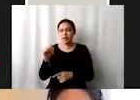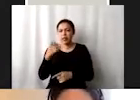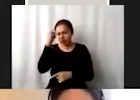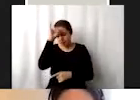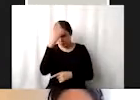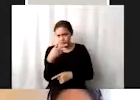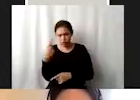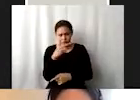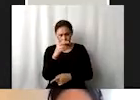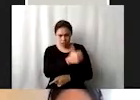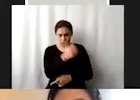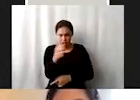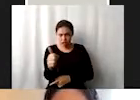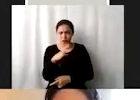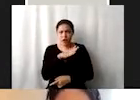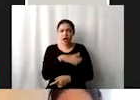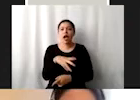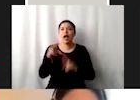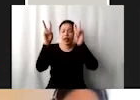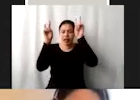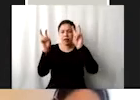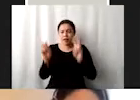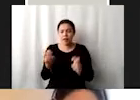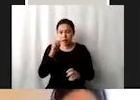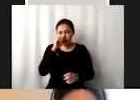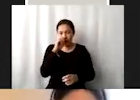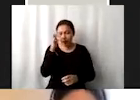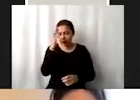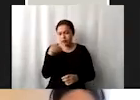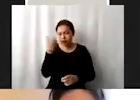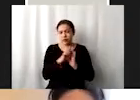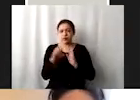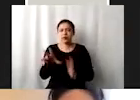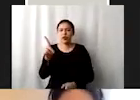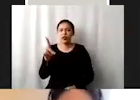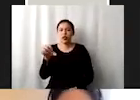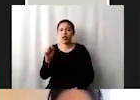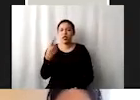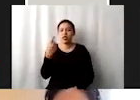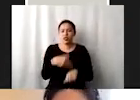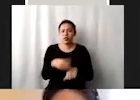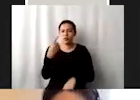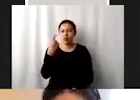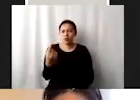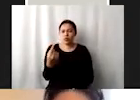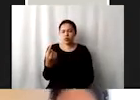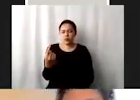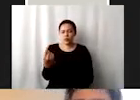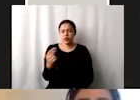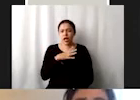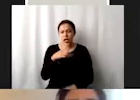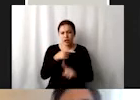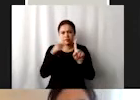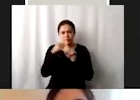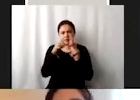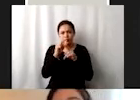también tienen como sus propias temáticas, en el caso por ejemplo del ODS 1 hay estas metas y